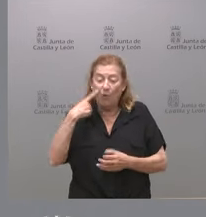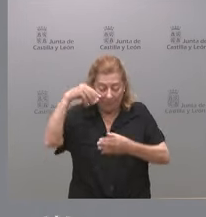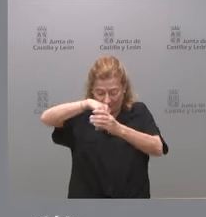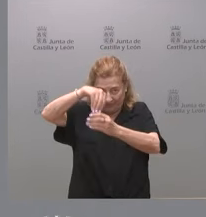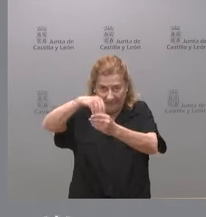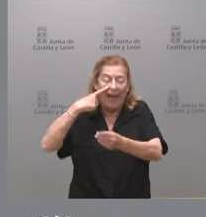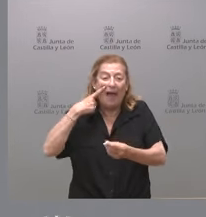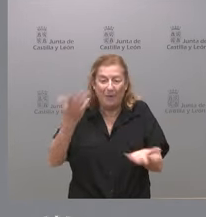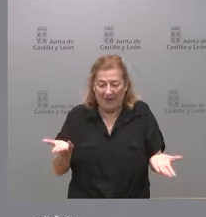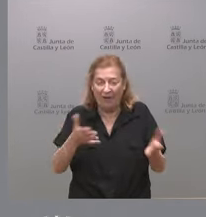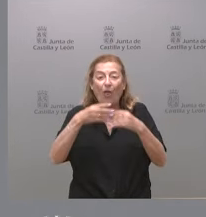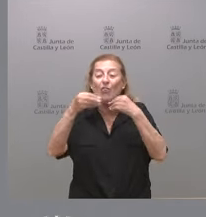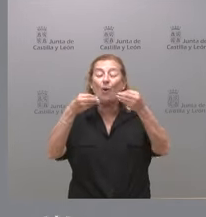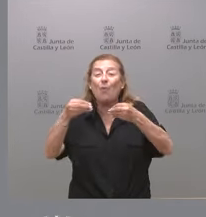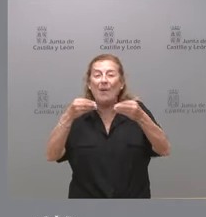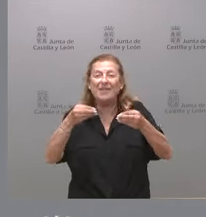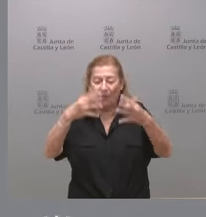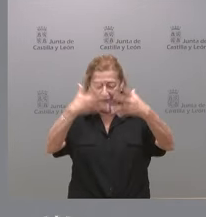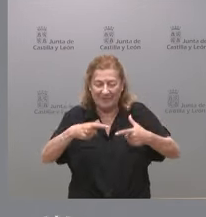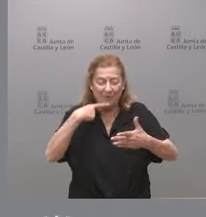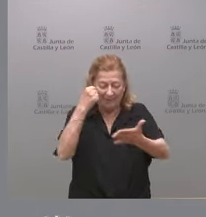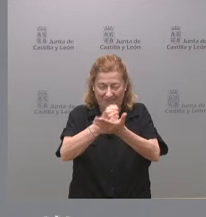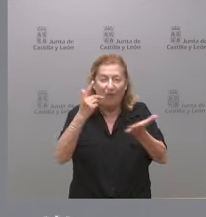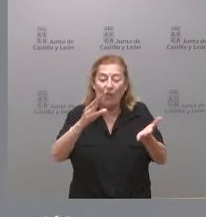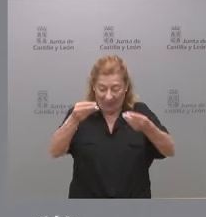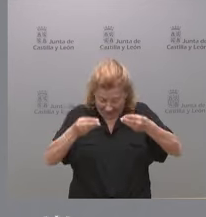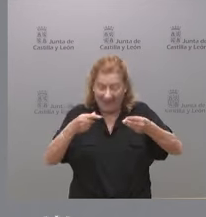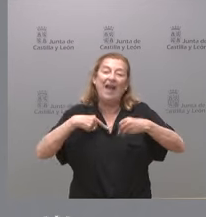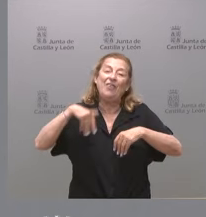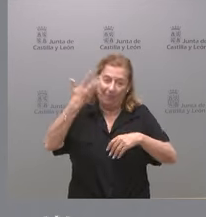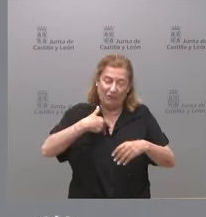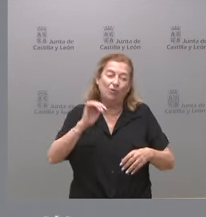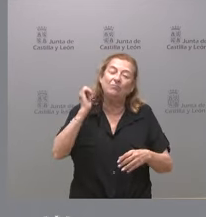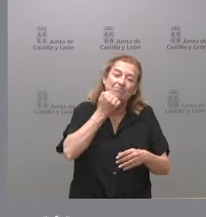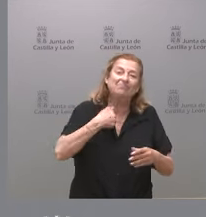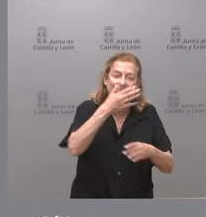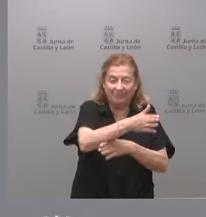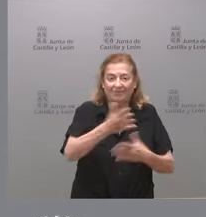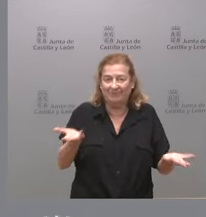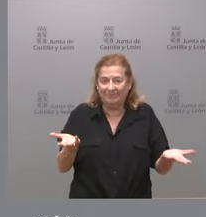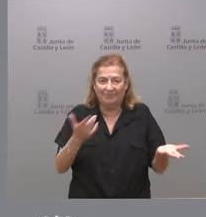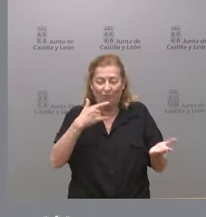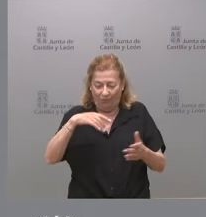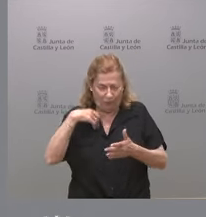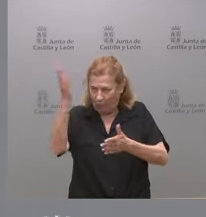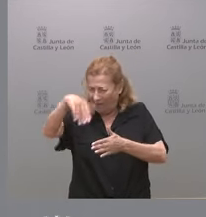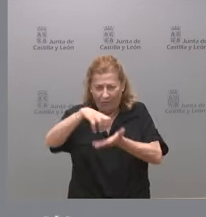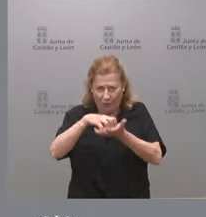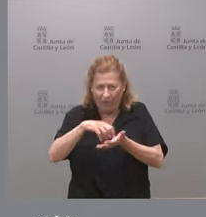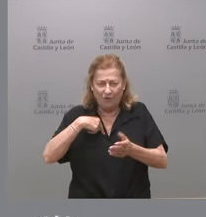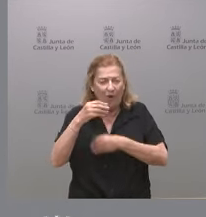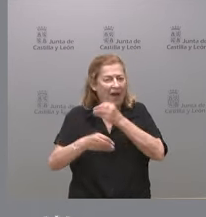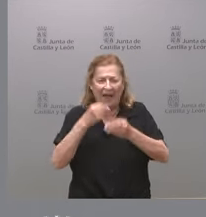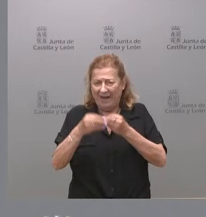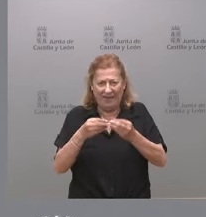lógicamente el documento administrativo donde esto se manifiesta y recurriremos lógicamente y no les quepa la menor duda que ejerceremos